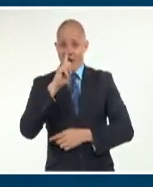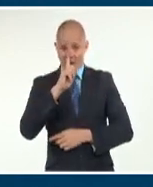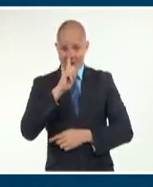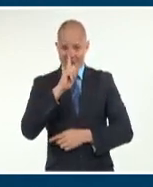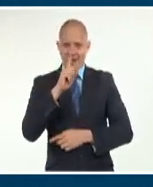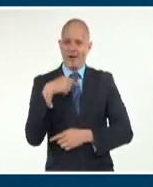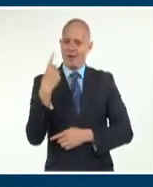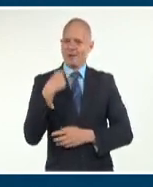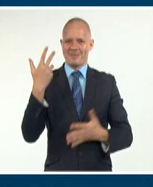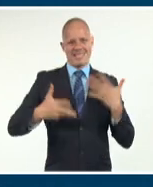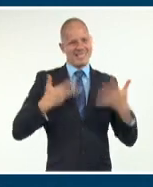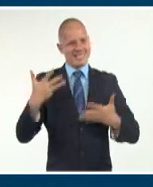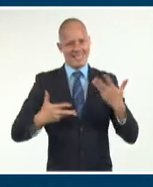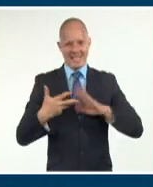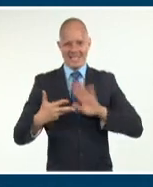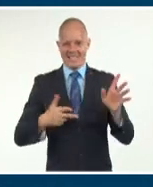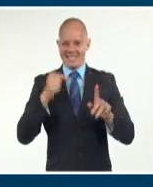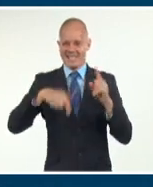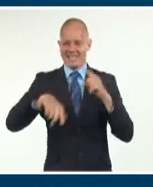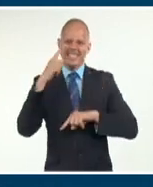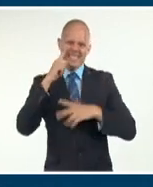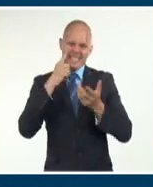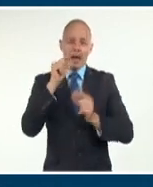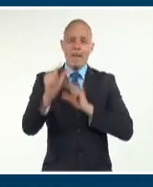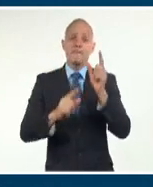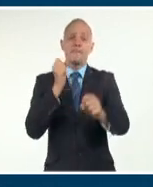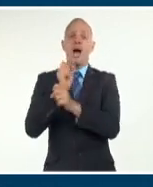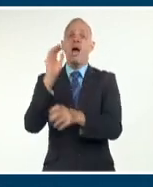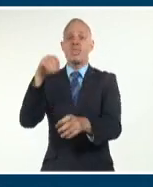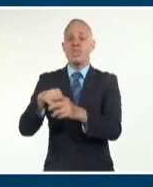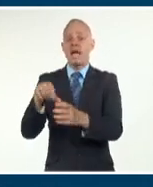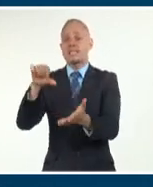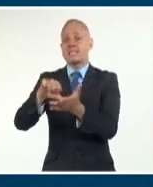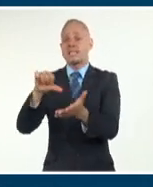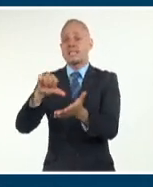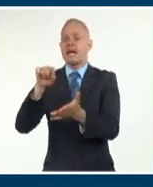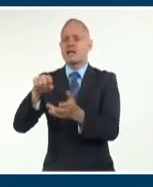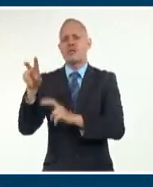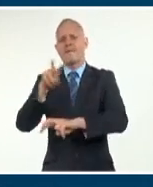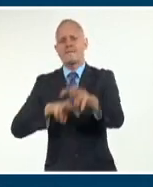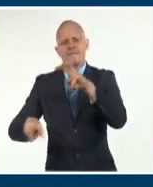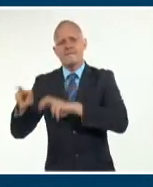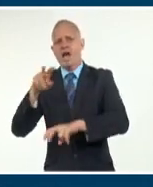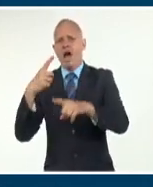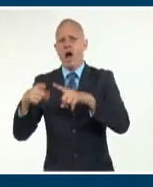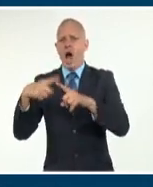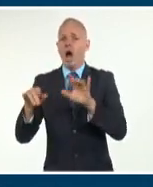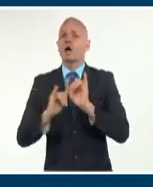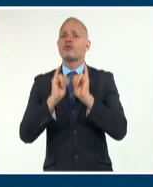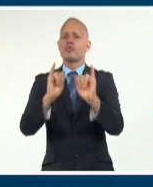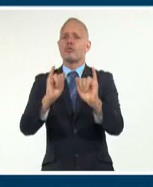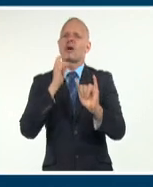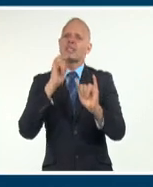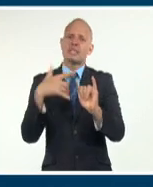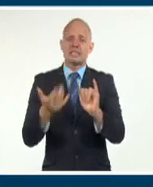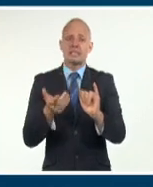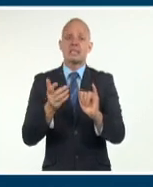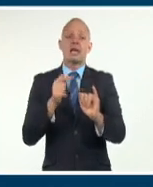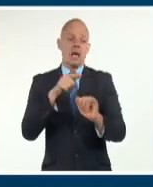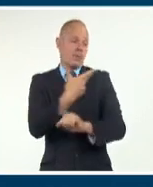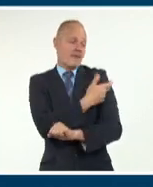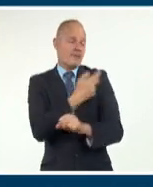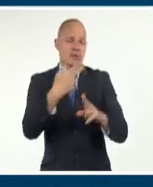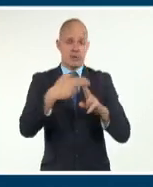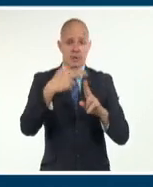investigadores del Centro de Ingeniería Genética y Biotecnología dan a conocer los resultados de la eficacia del candidato